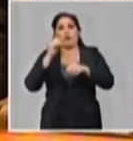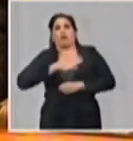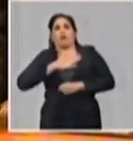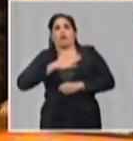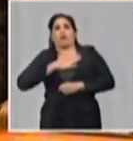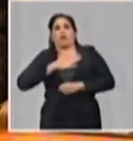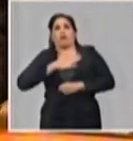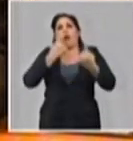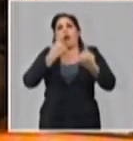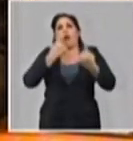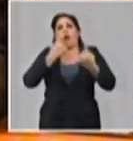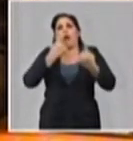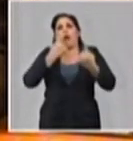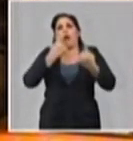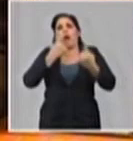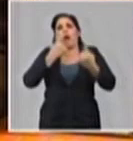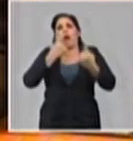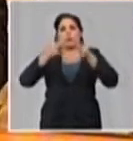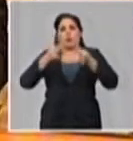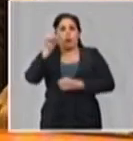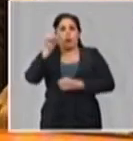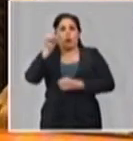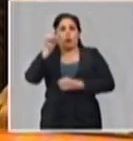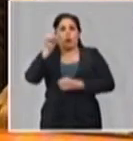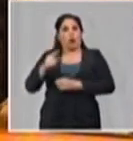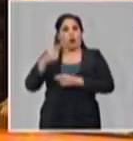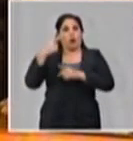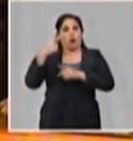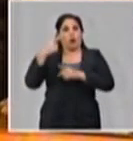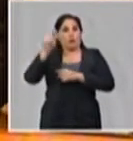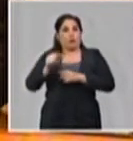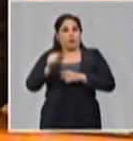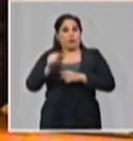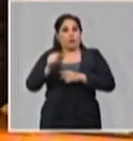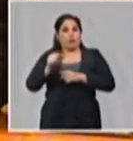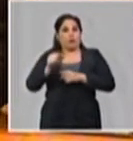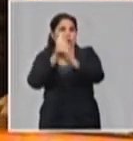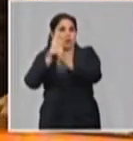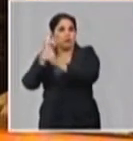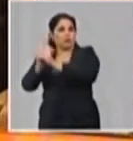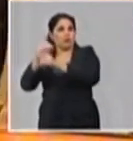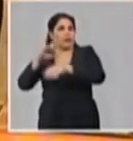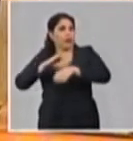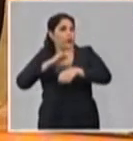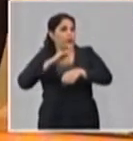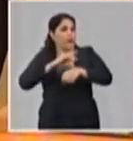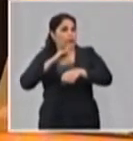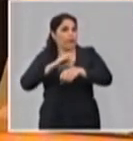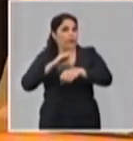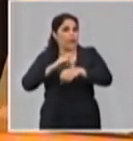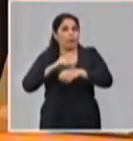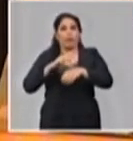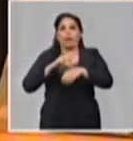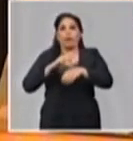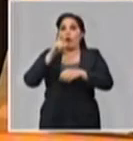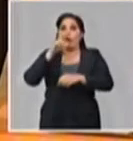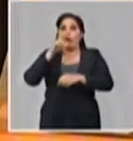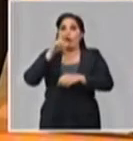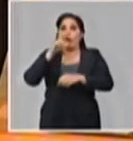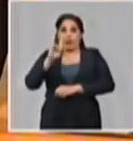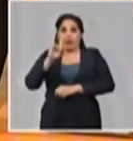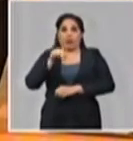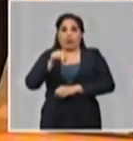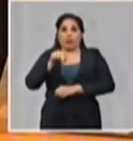es vital para estar seguro que una persona que está en contacto con un paciente que está enfermo con el COVID-19 no